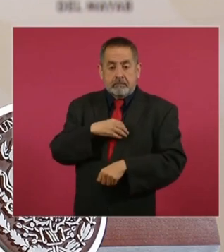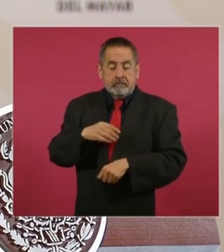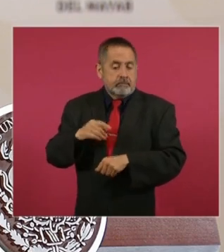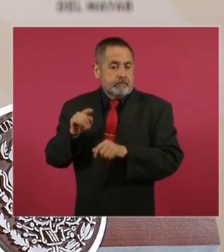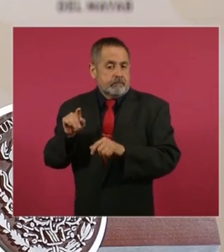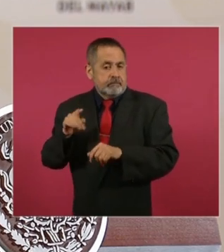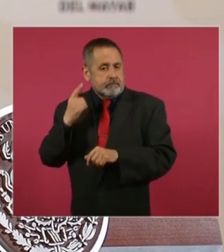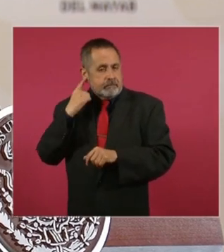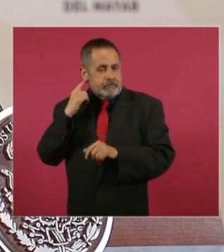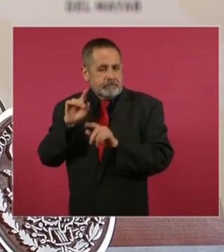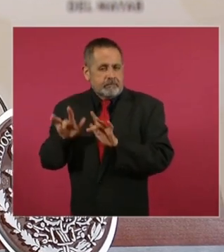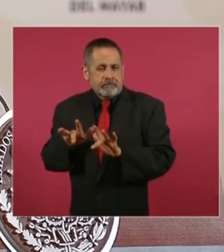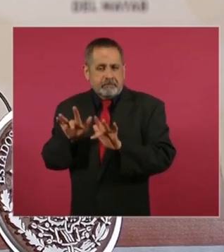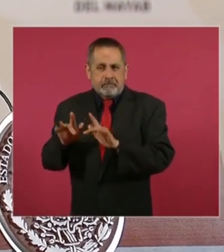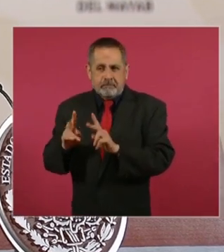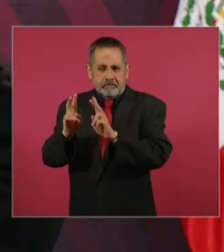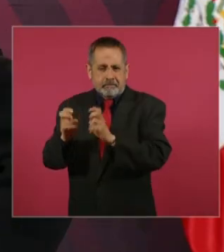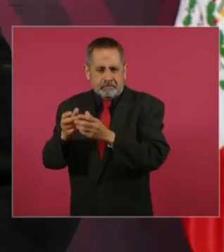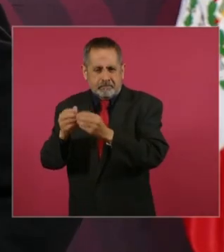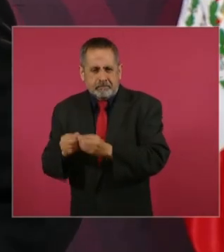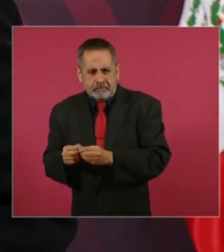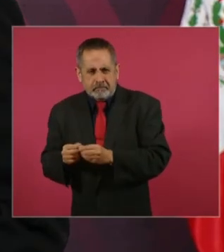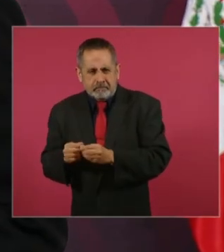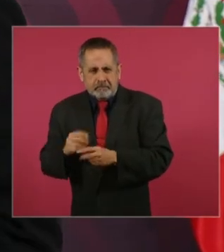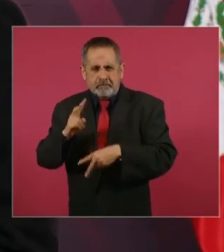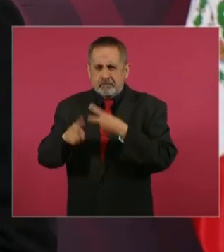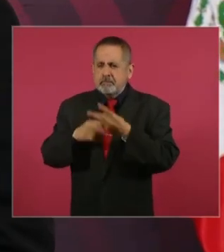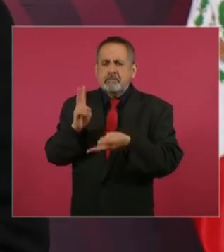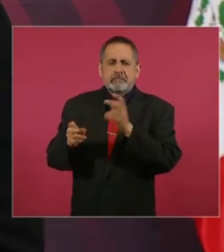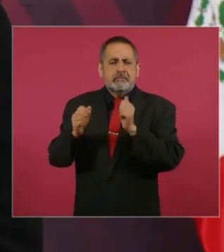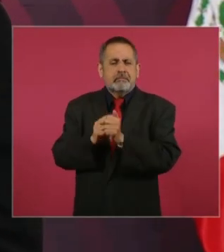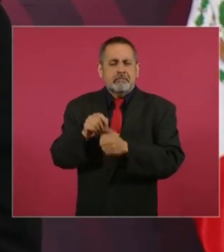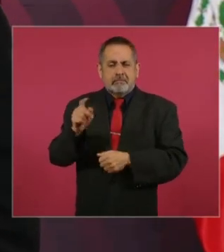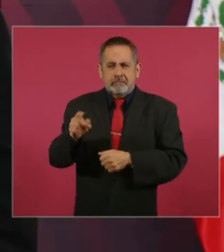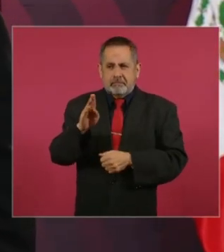diciendo ya voy a hablar con Bobby.